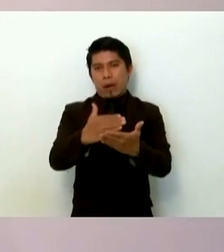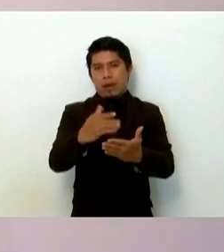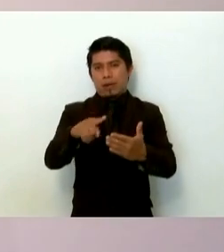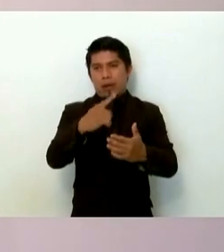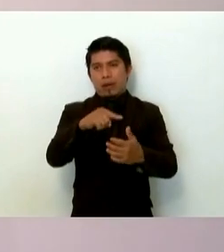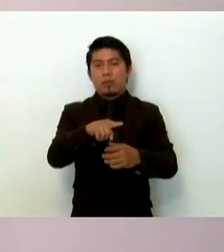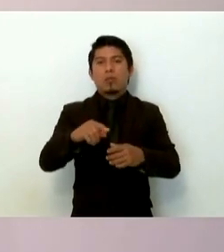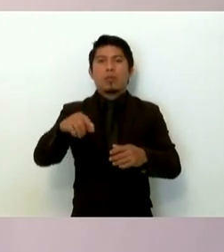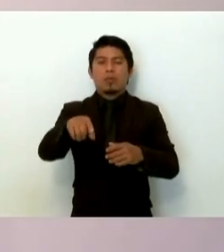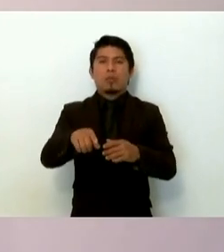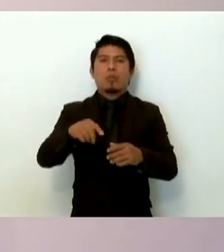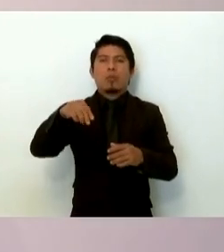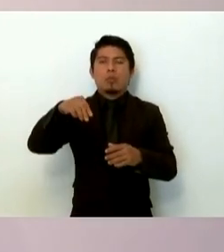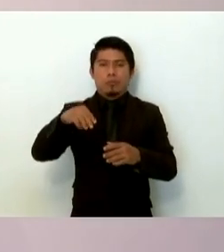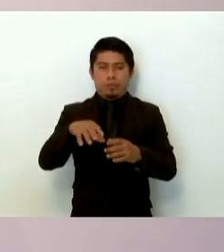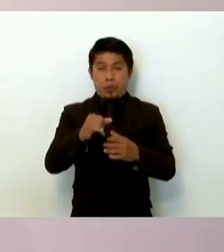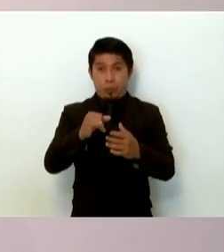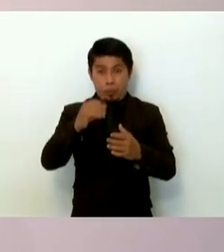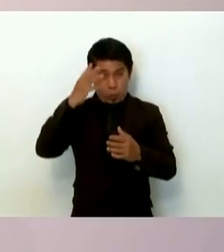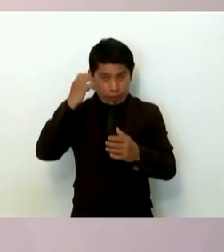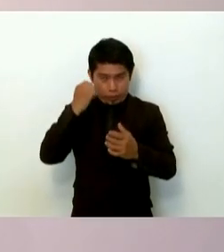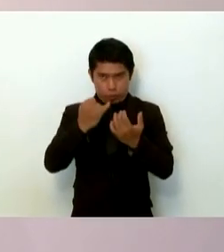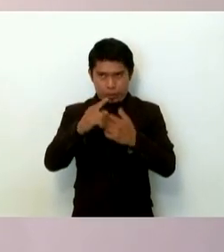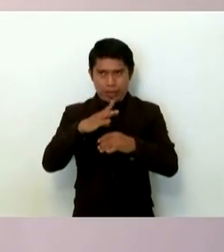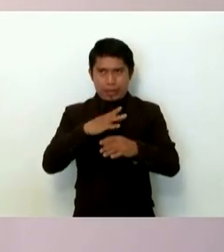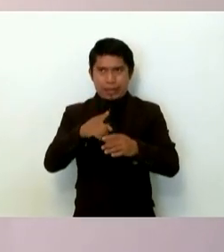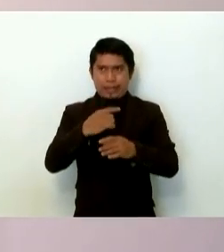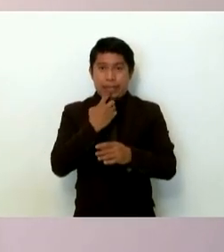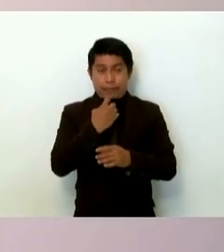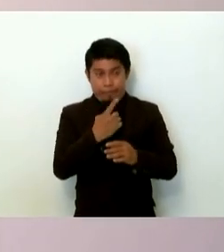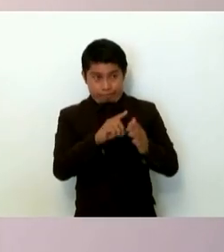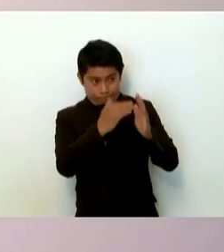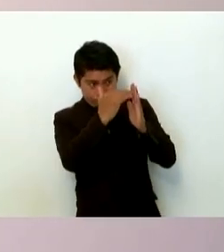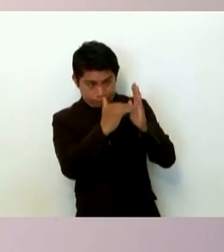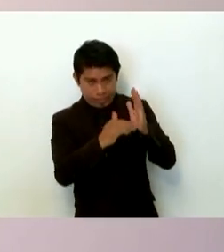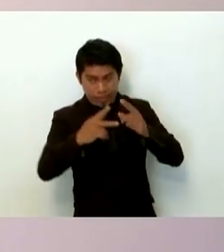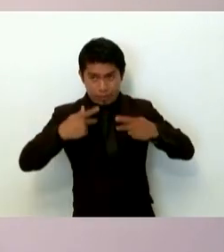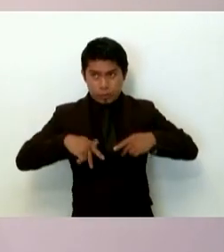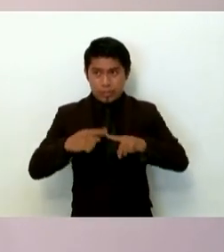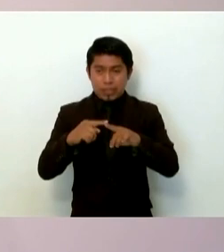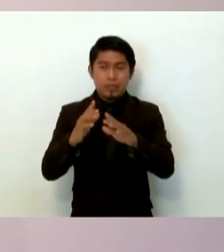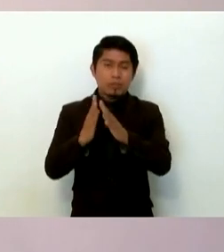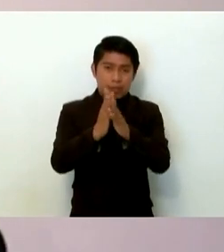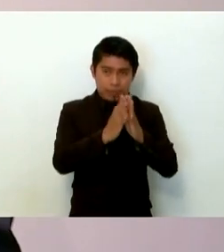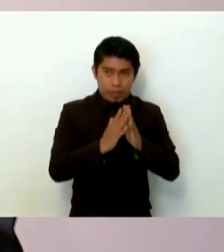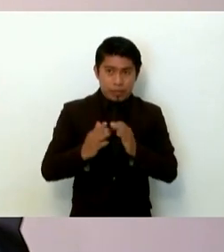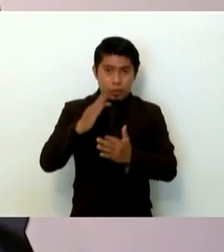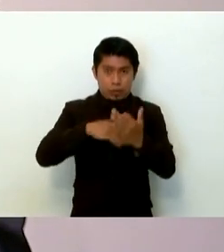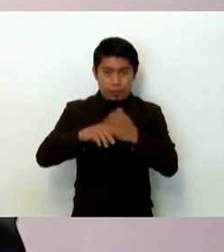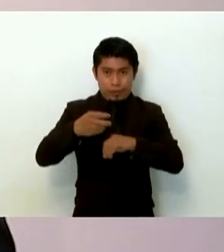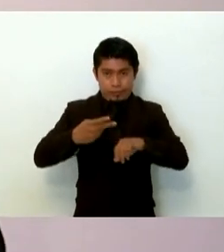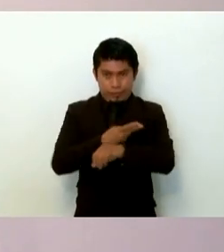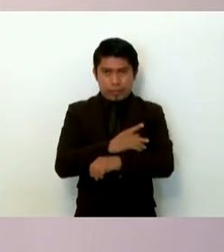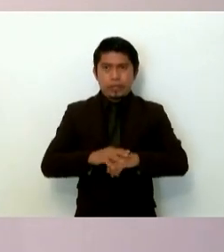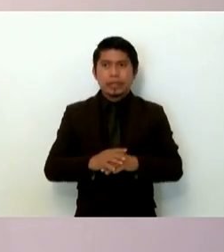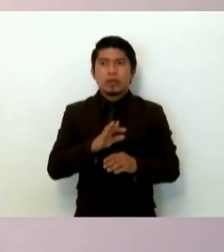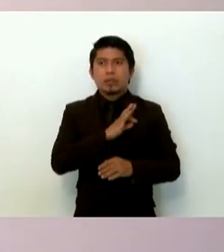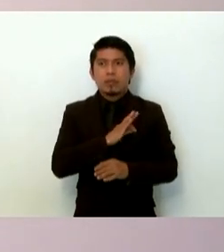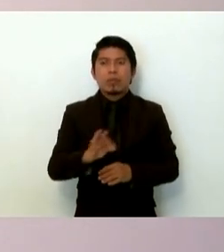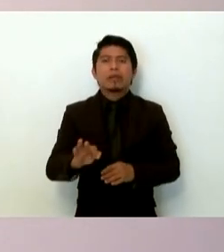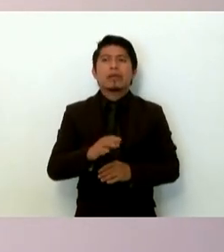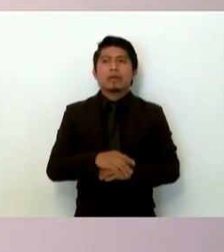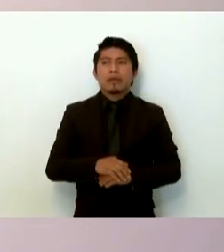afirmaciones no se reducen solamente a las declaraciones de las personas involucradas en los hechos, sino que se pueden